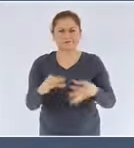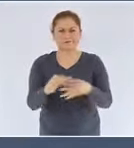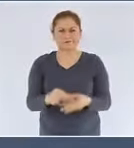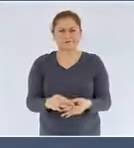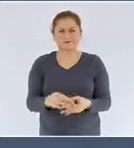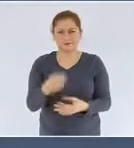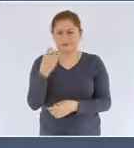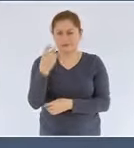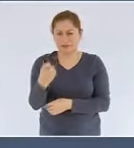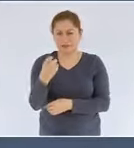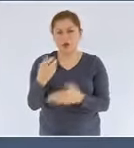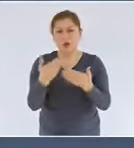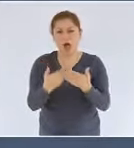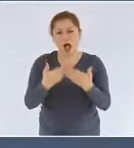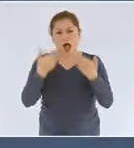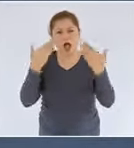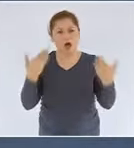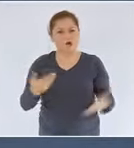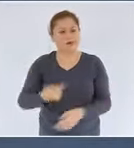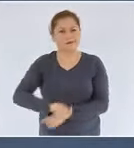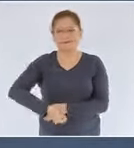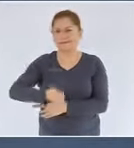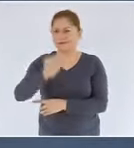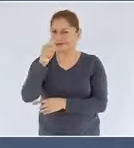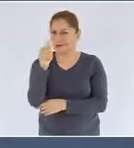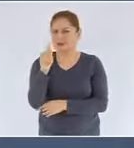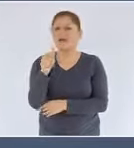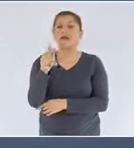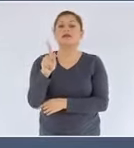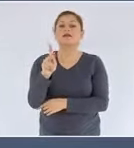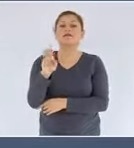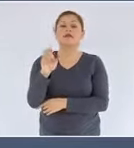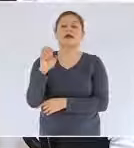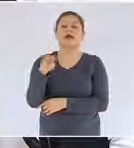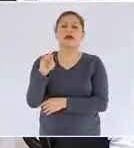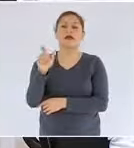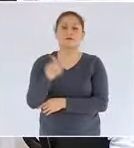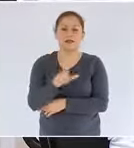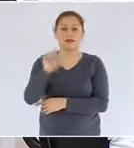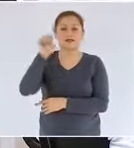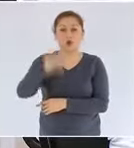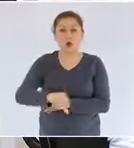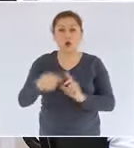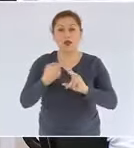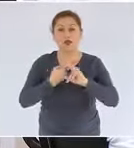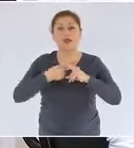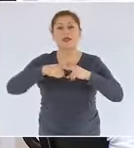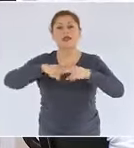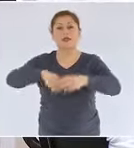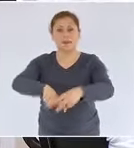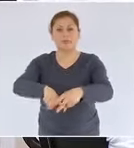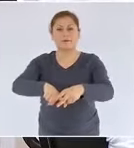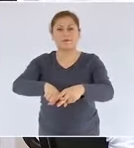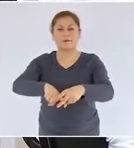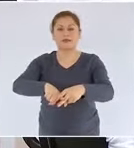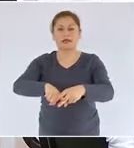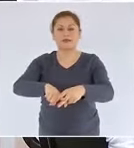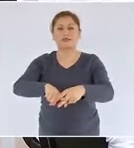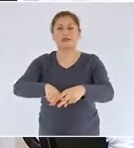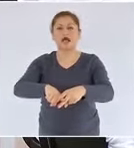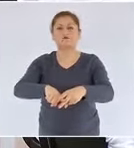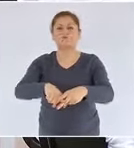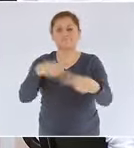sin precedentes en nuestra empresa iniciamos iniciamos día de hoy la publicación de un reporte